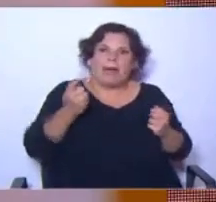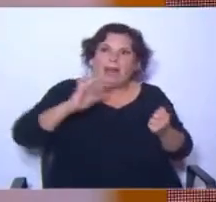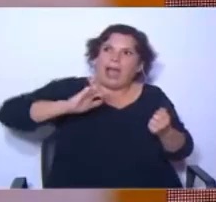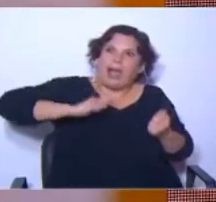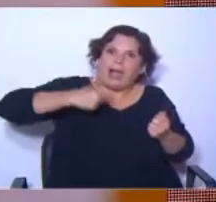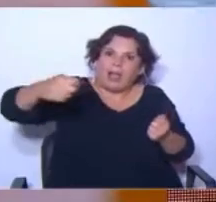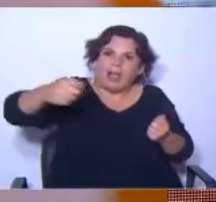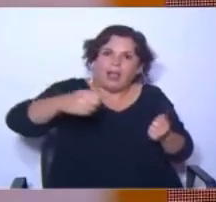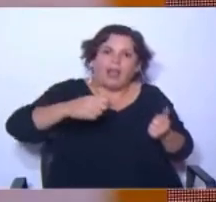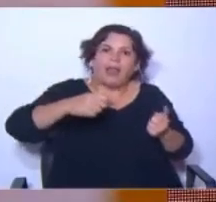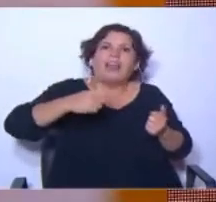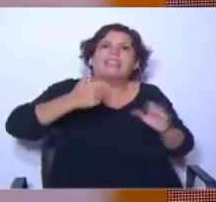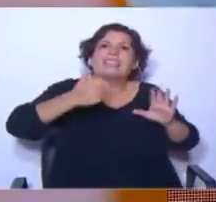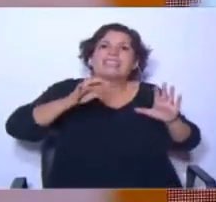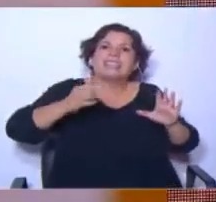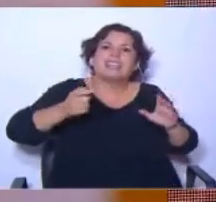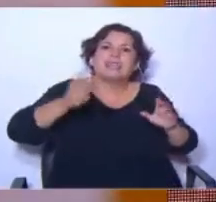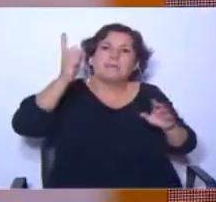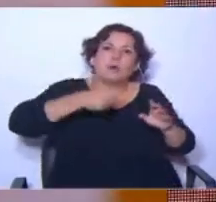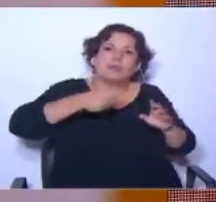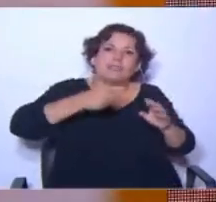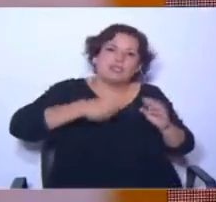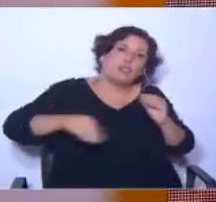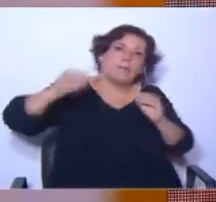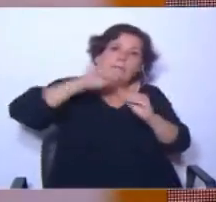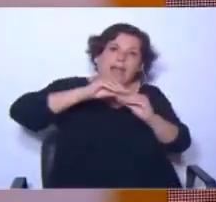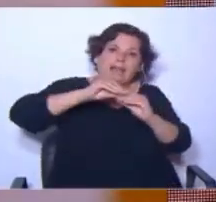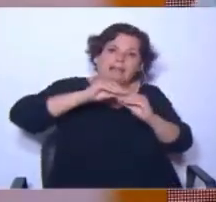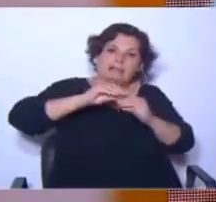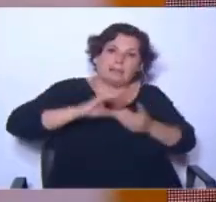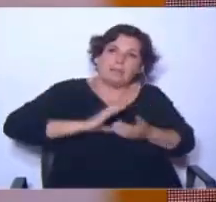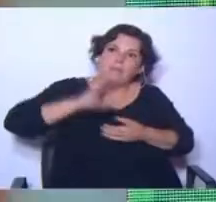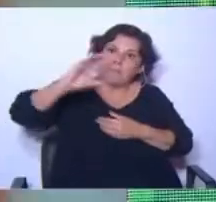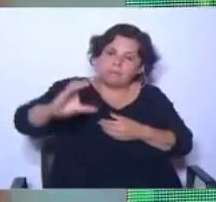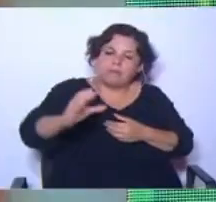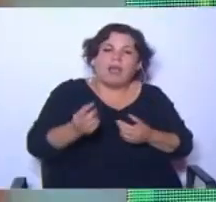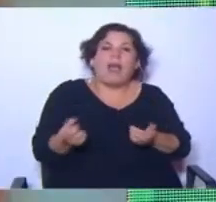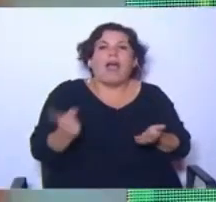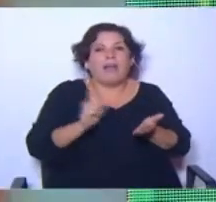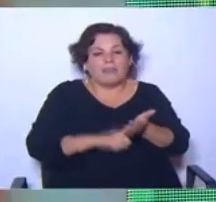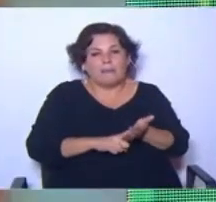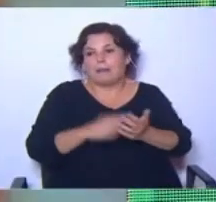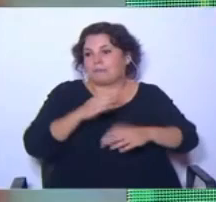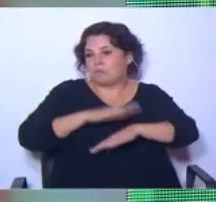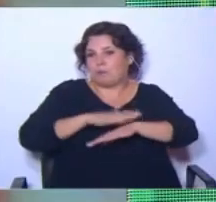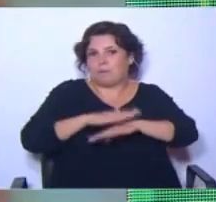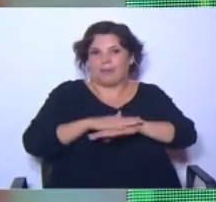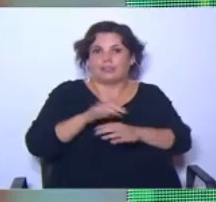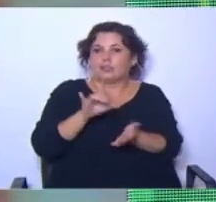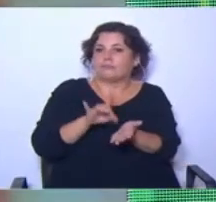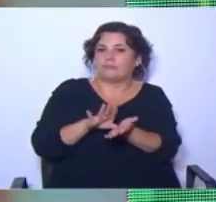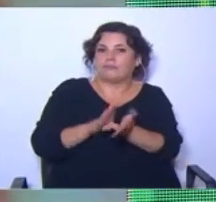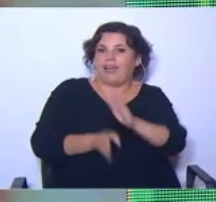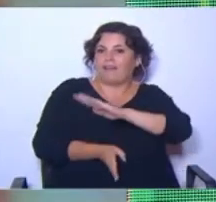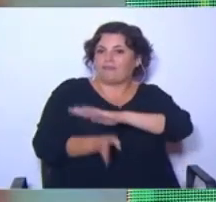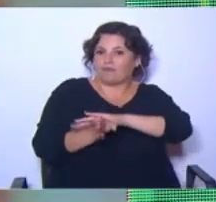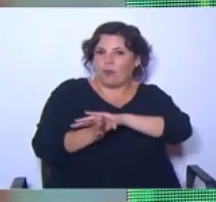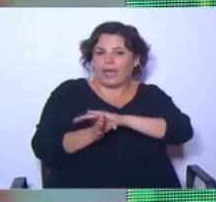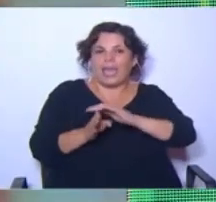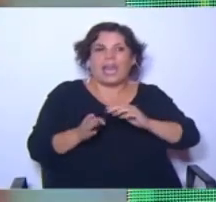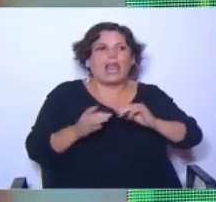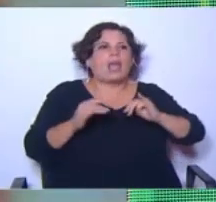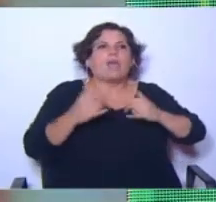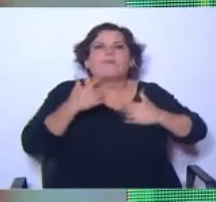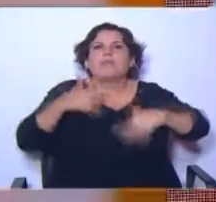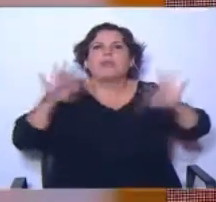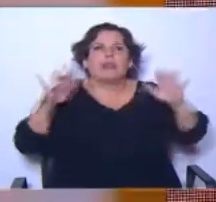incremento es de un 60% sobre la cuota. Pero además, a la hora del desalojo, contra